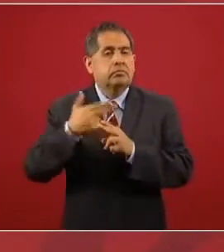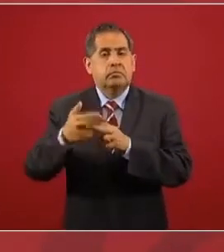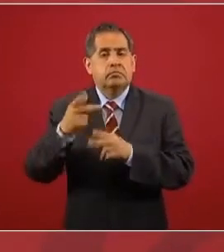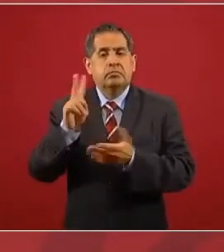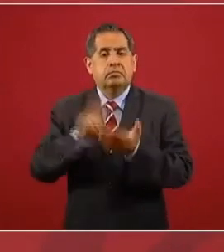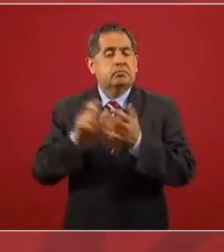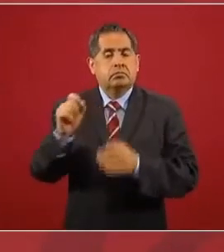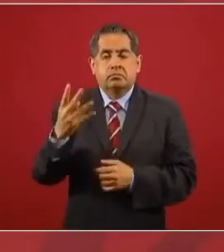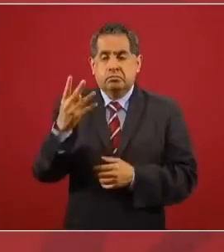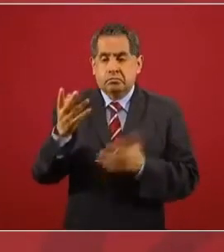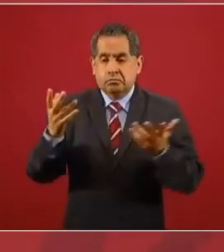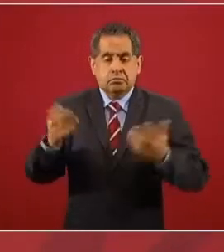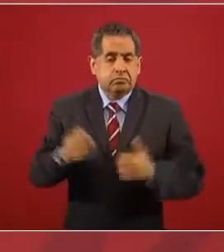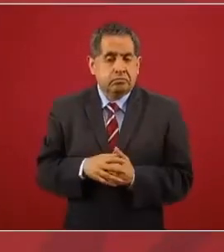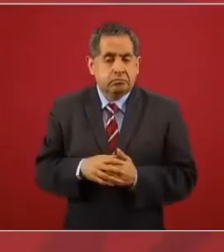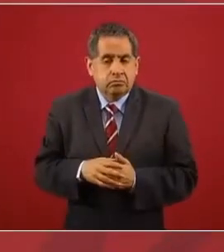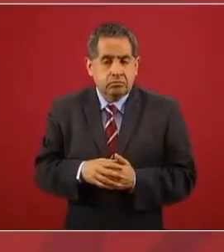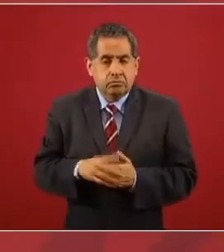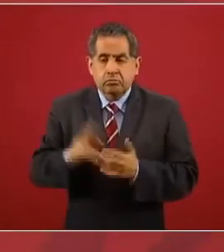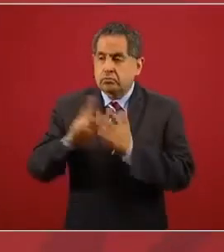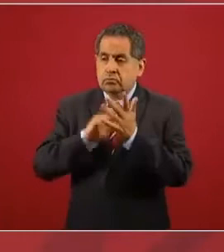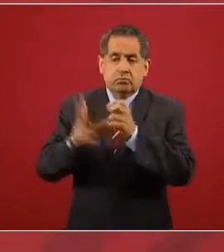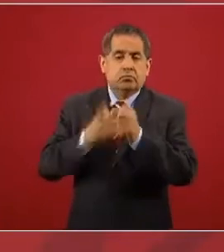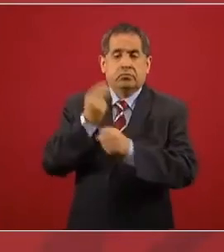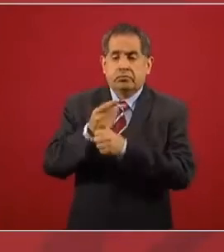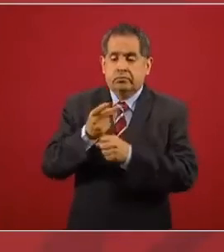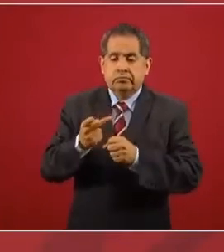24, porque no va a haber reelección.